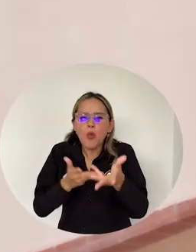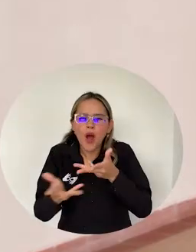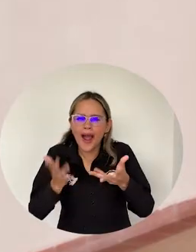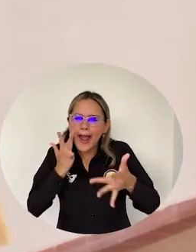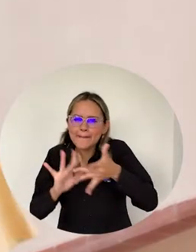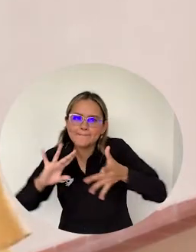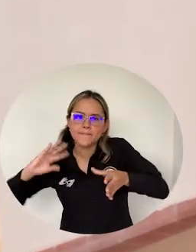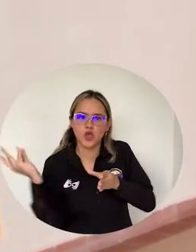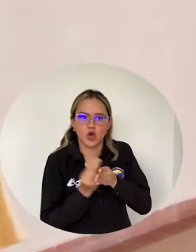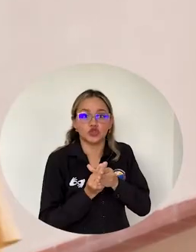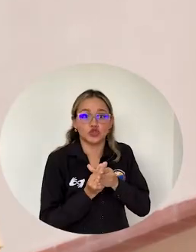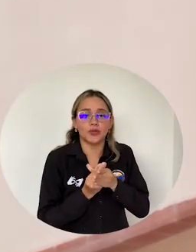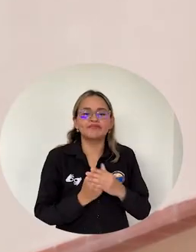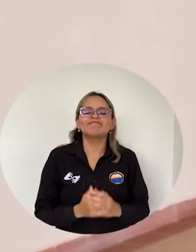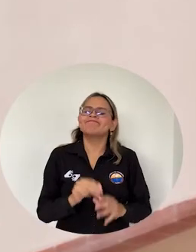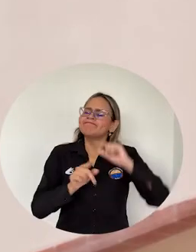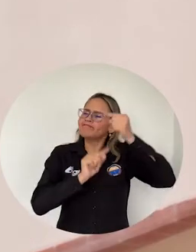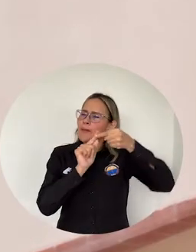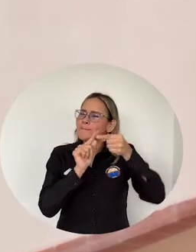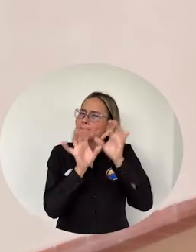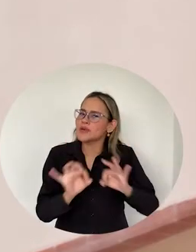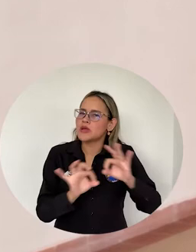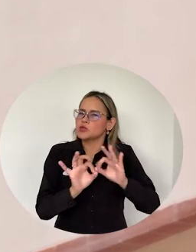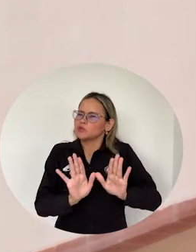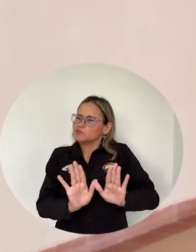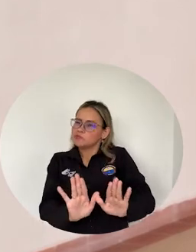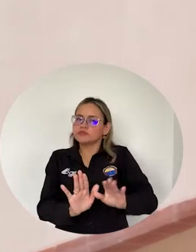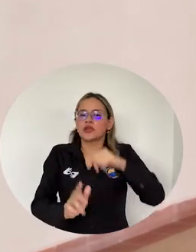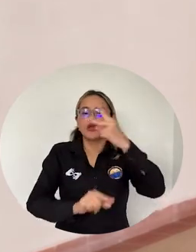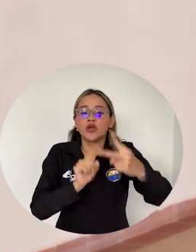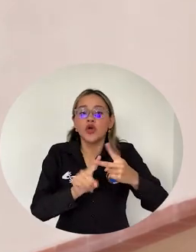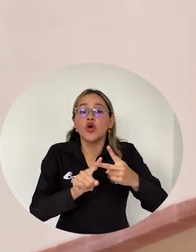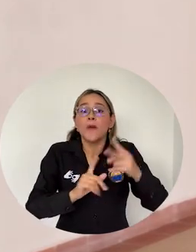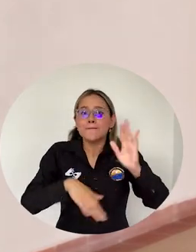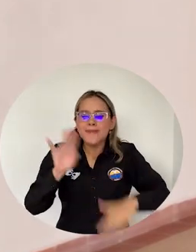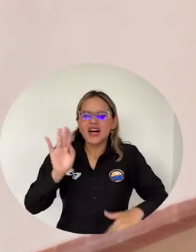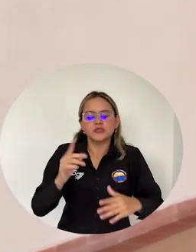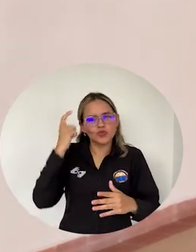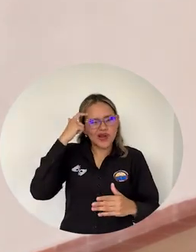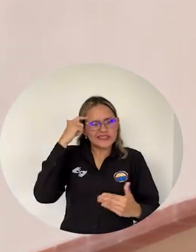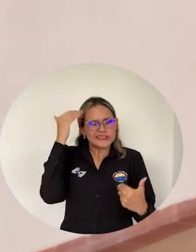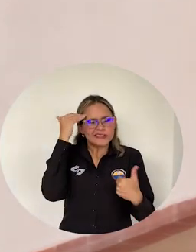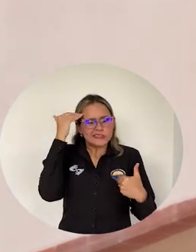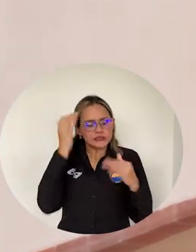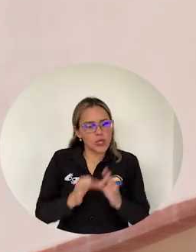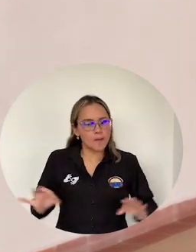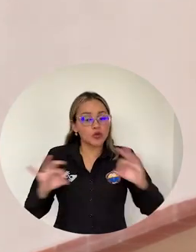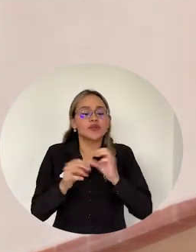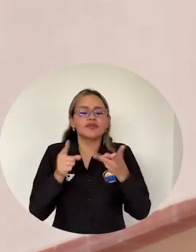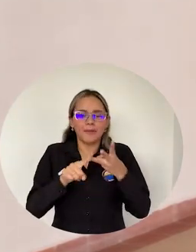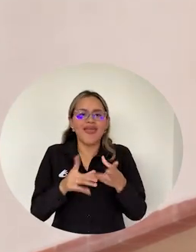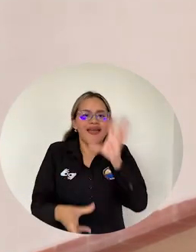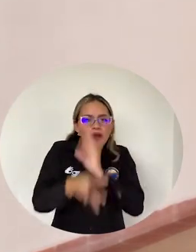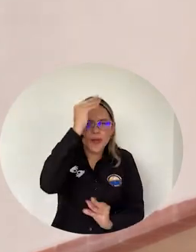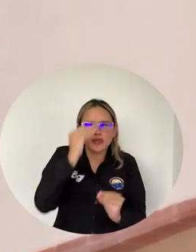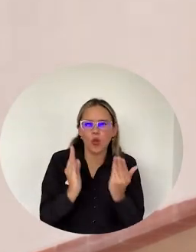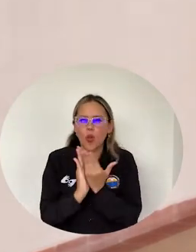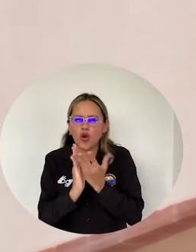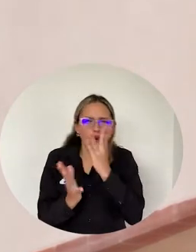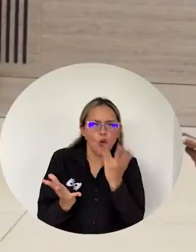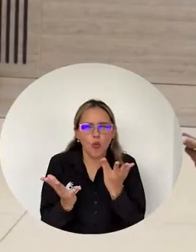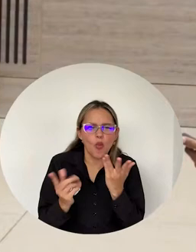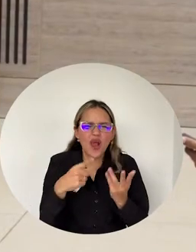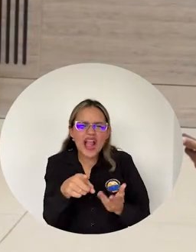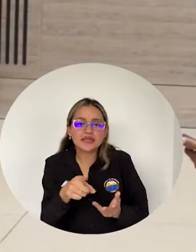Se busca uno, prevenir Dos, concienciar Tres, educar Y por supuesto Generarle los espacios de participación A los